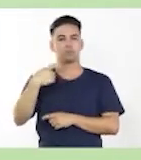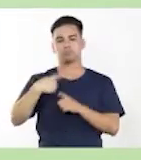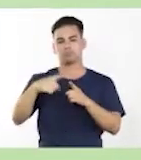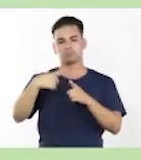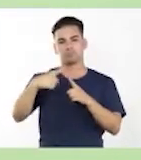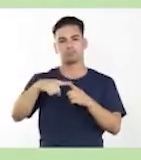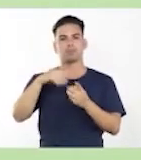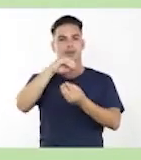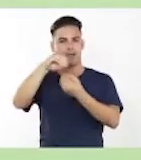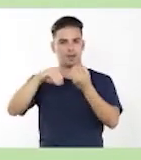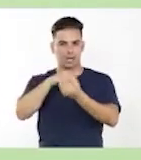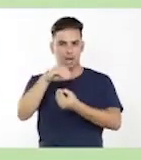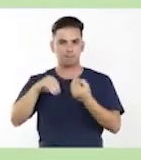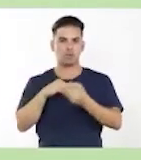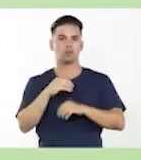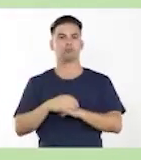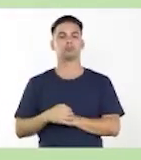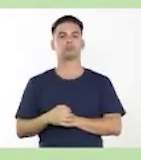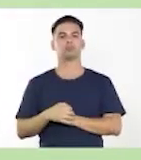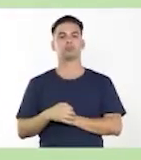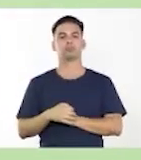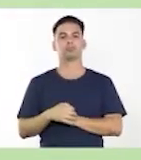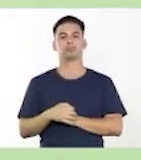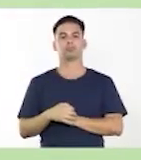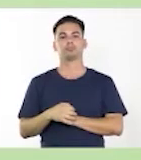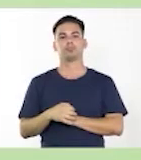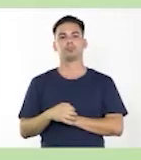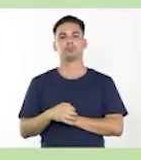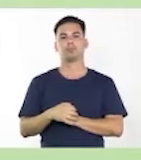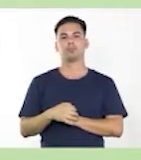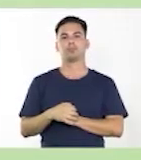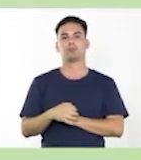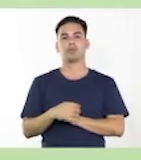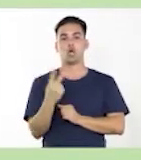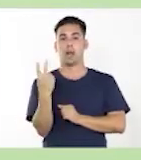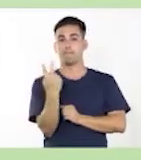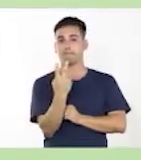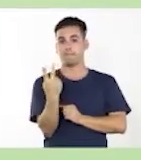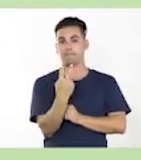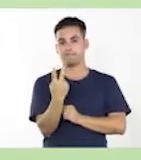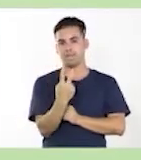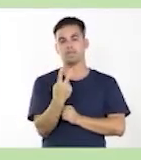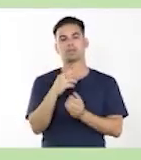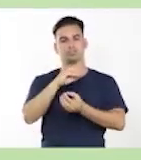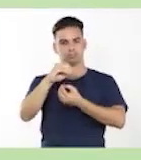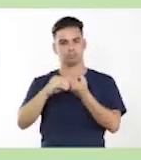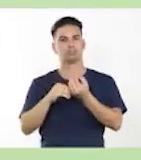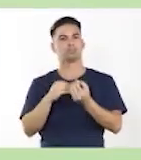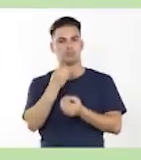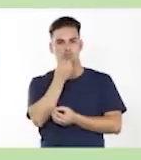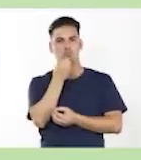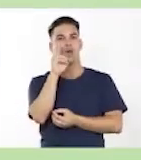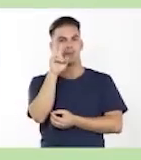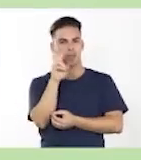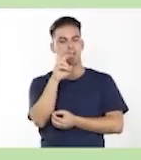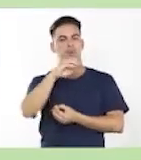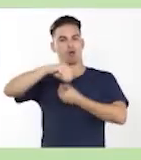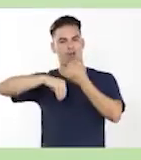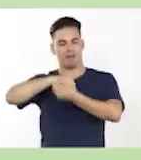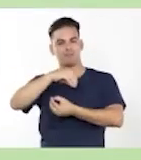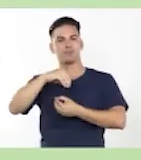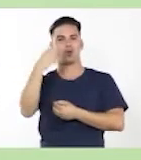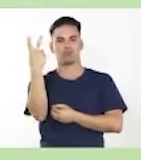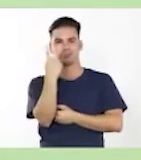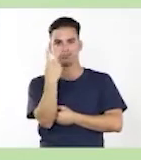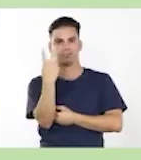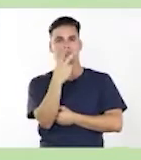cambio en las consonantes. Y las mixtas cuando hay cambio en las dos, tanto en una vocal